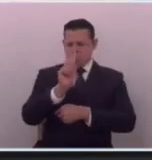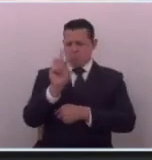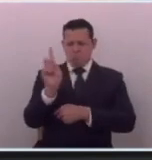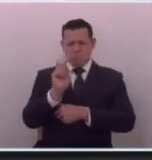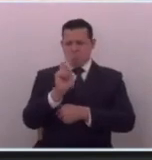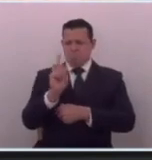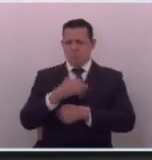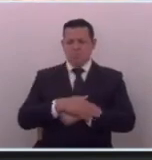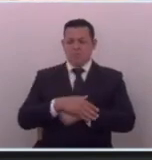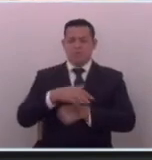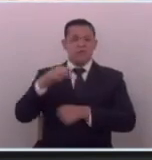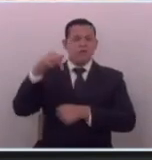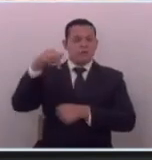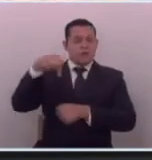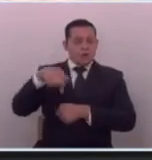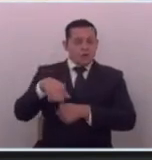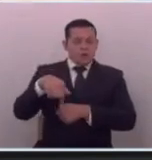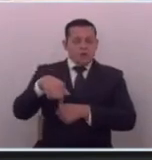ahora